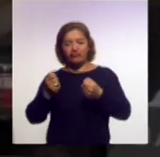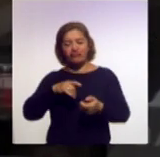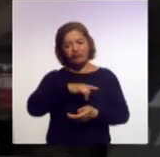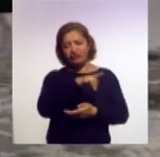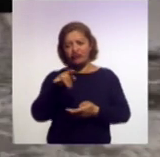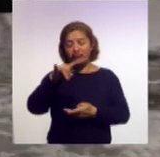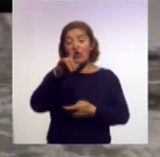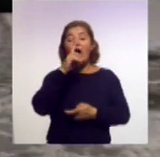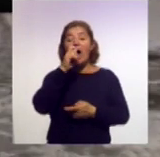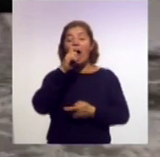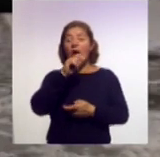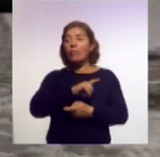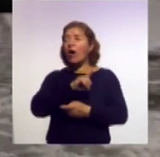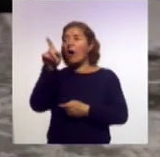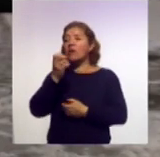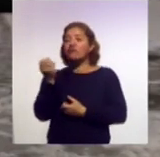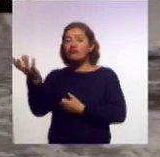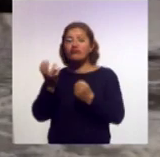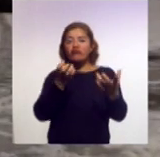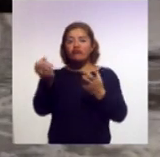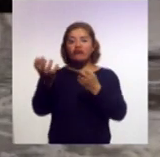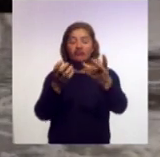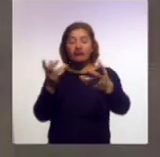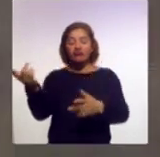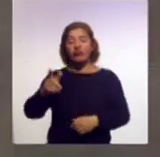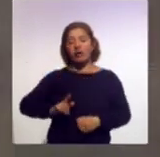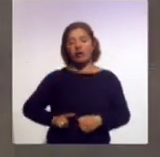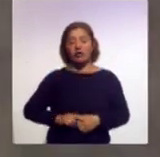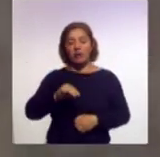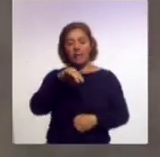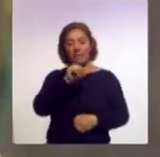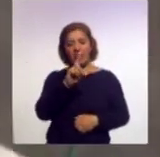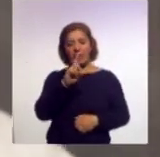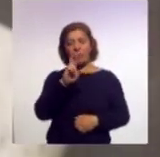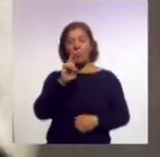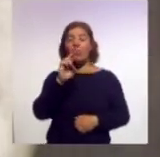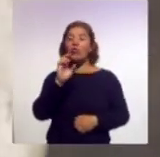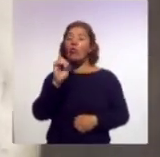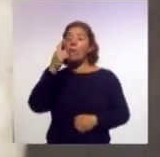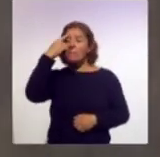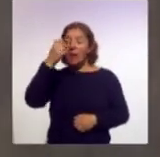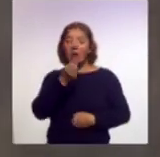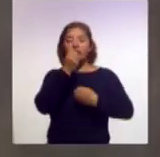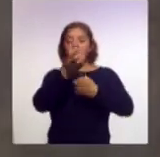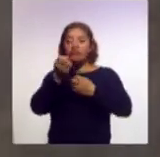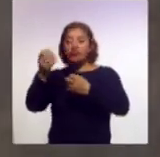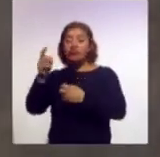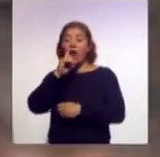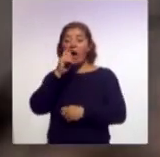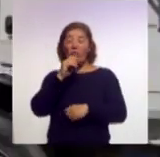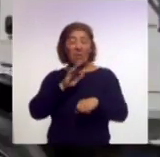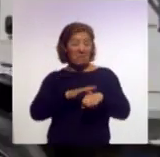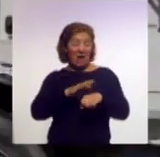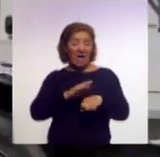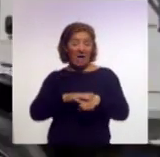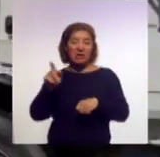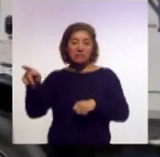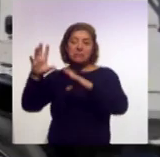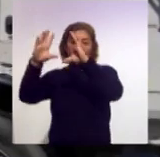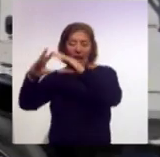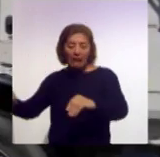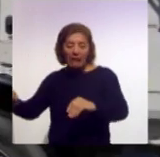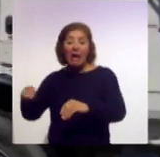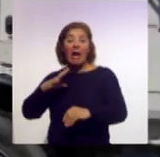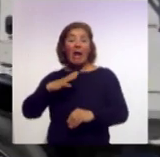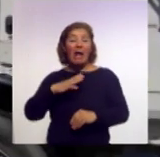martes a cargar agua en un operativo especial del gobierno de Nicolás Maduro para suministrar el vital líquido en los lugares afectados por el apagón que mantuvo